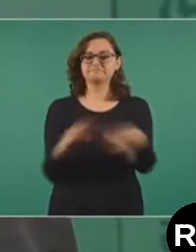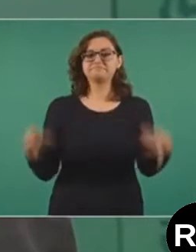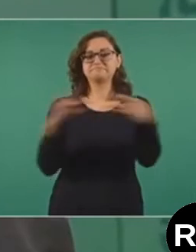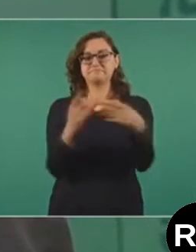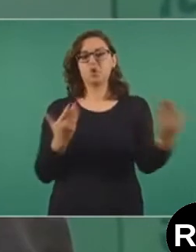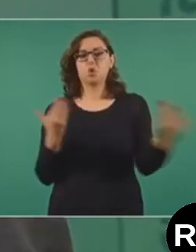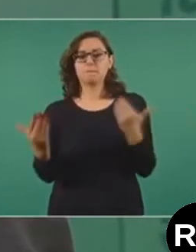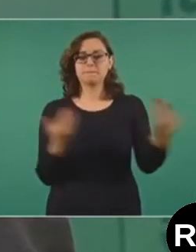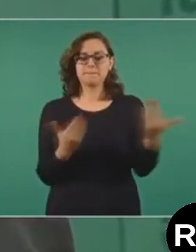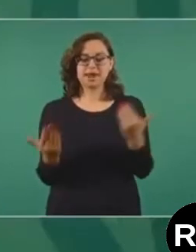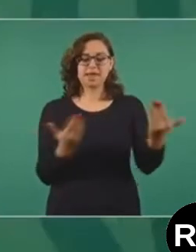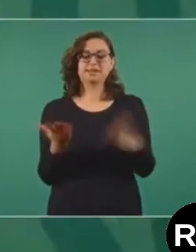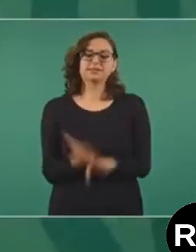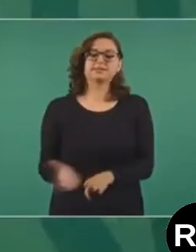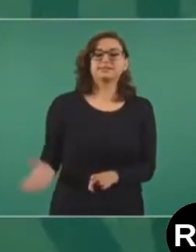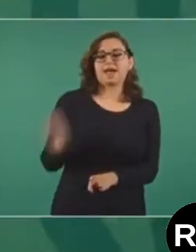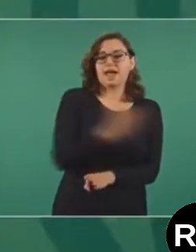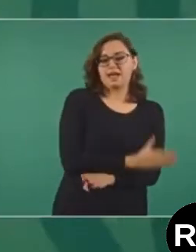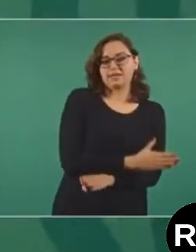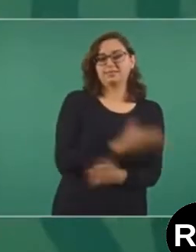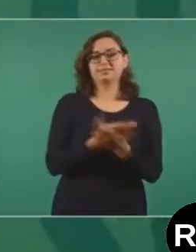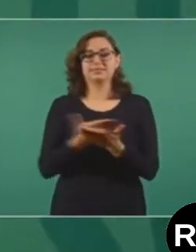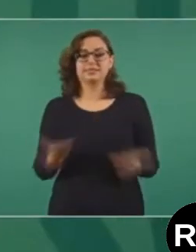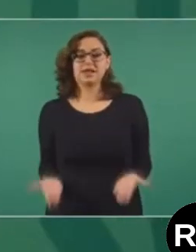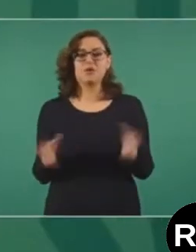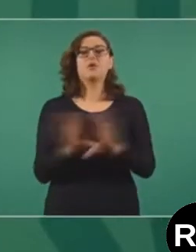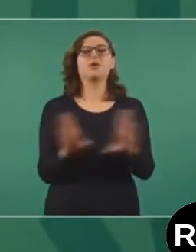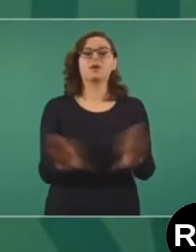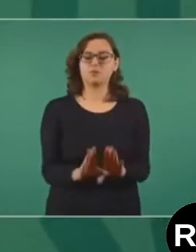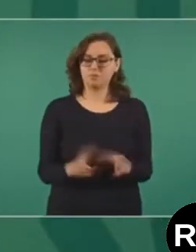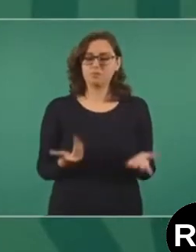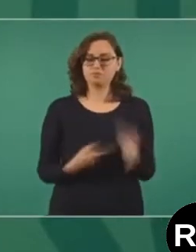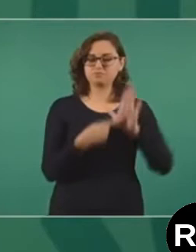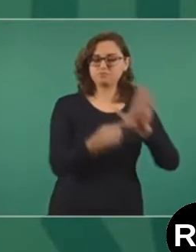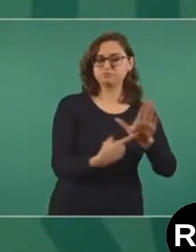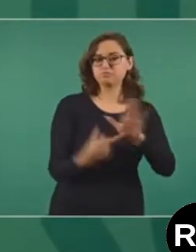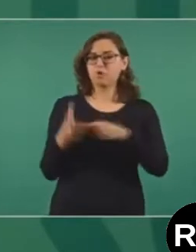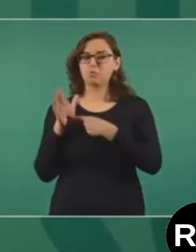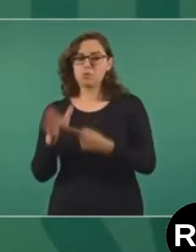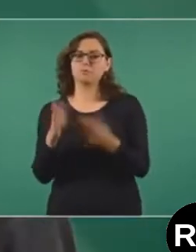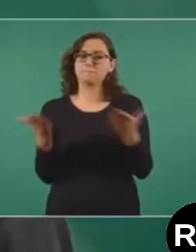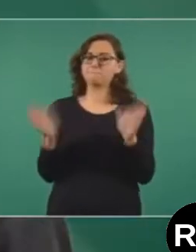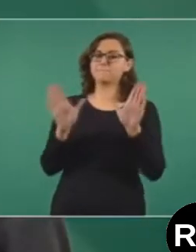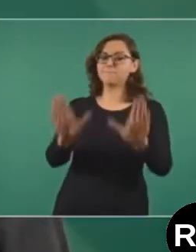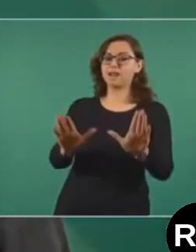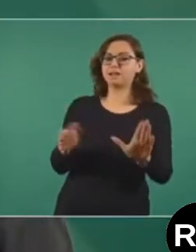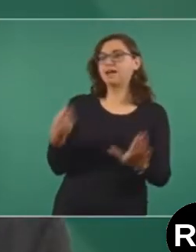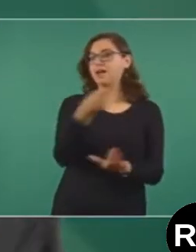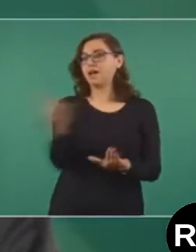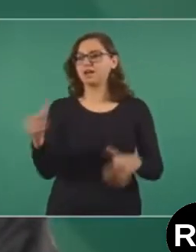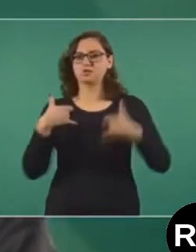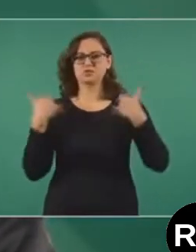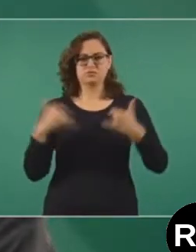porque los que son jóvenes pues todo esto lo